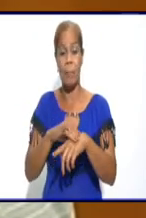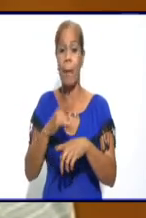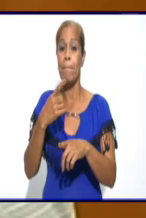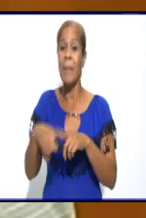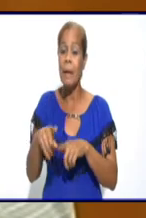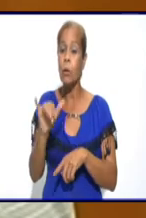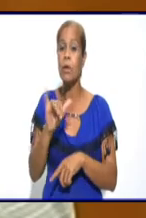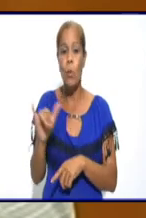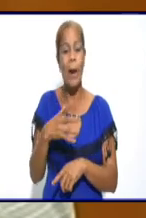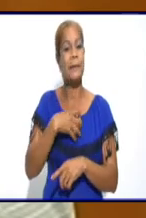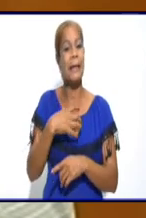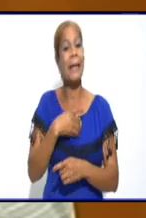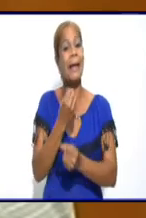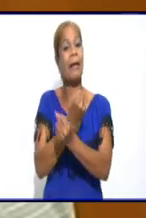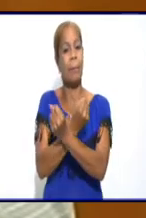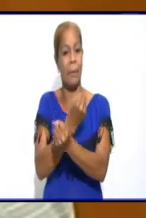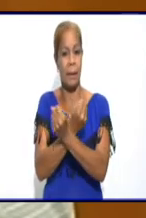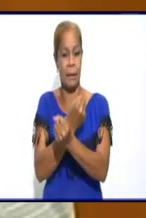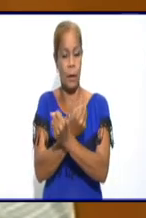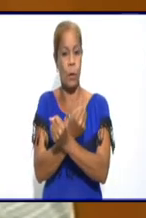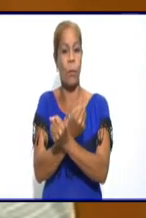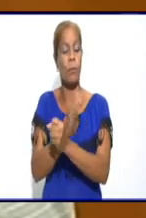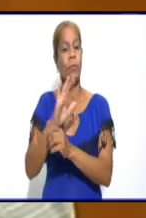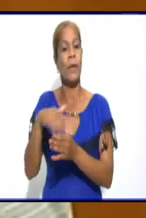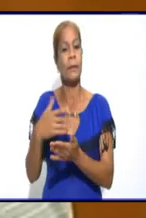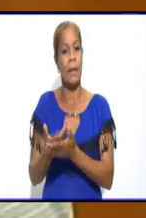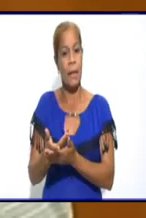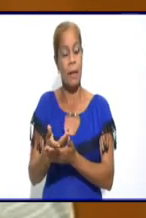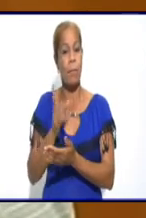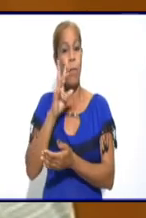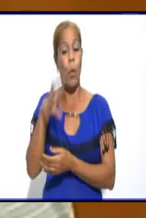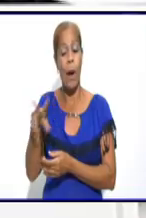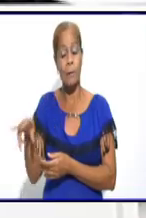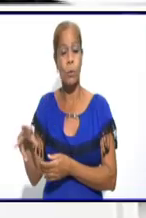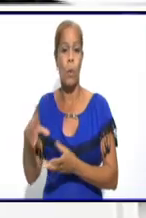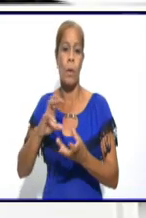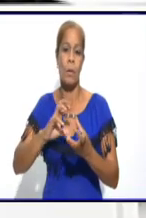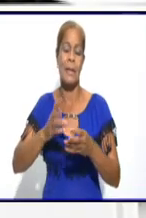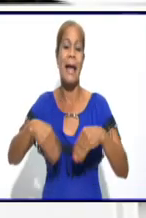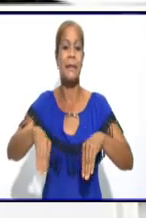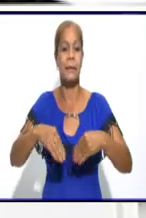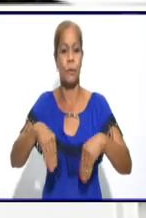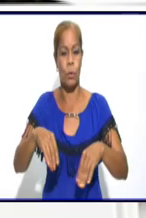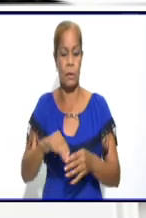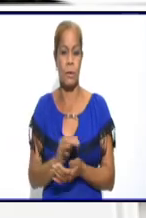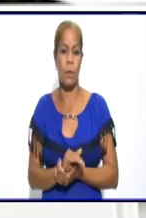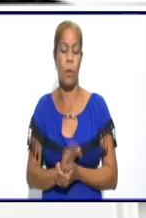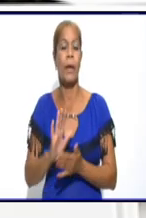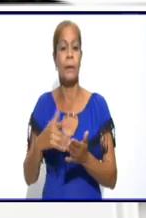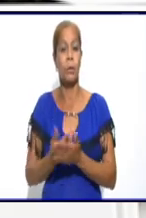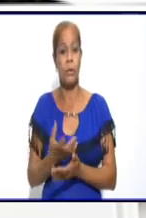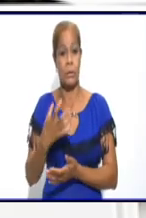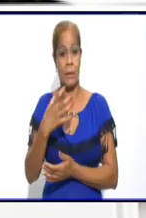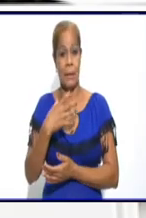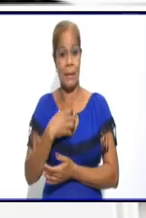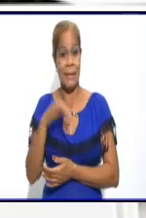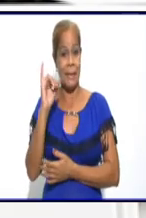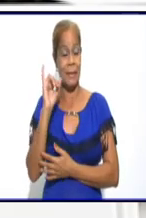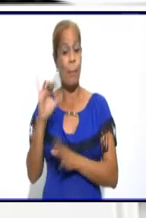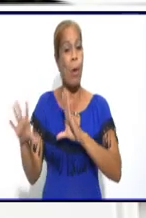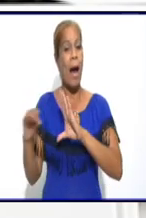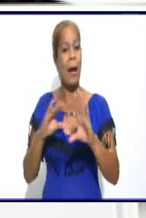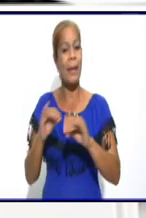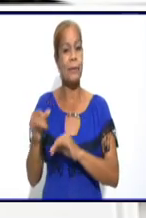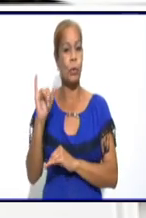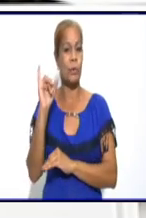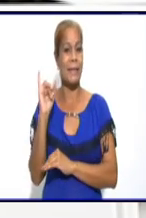riesgo teniendo en cuenta la circulación viral en la provincia. Estamos hablando de seis municipios, de 13 que tiene la provincia. O